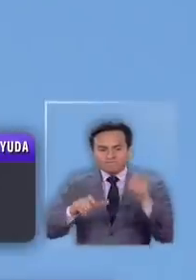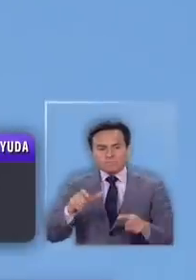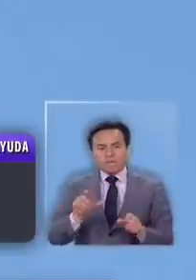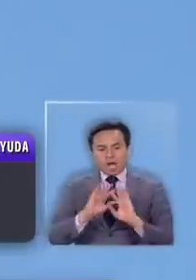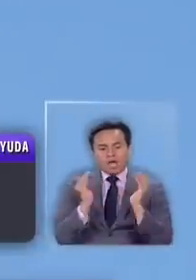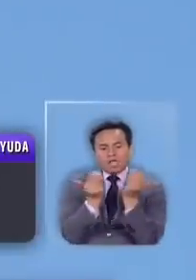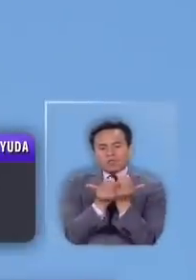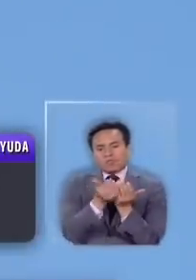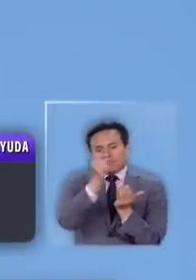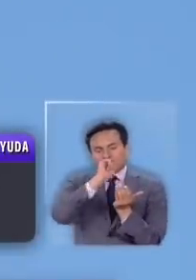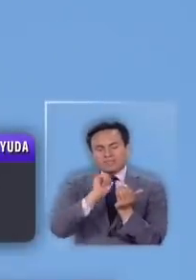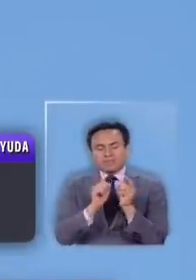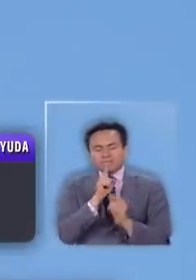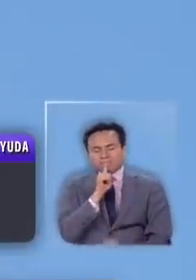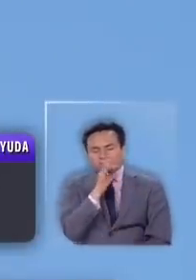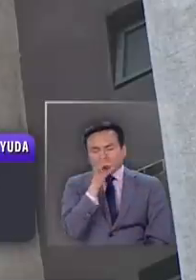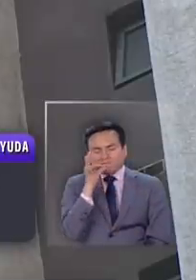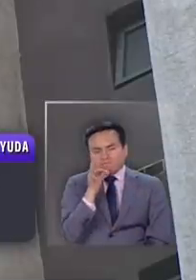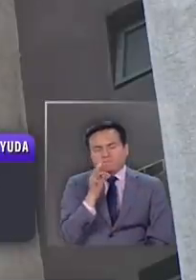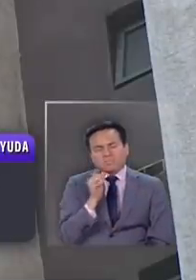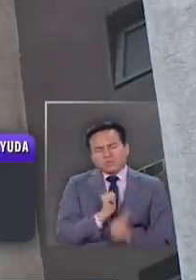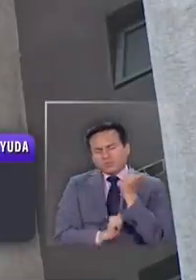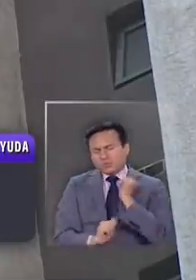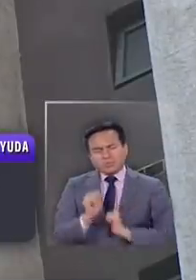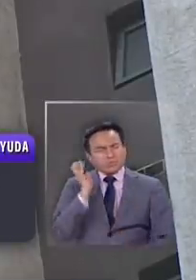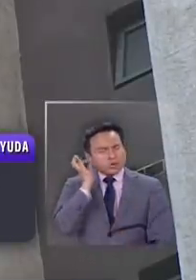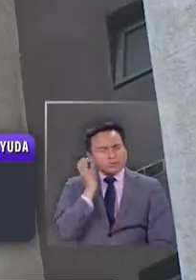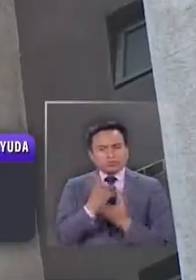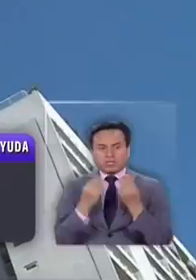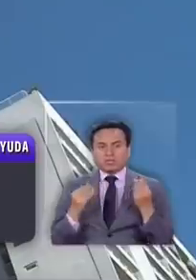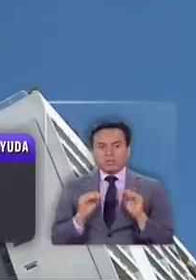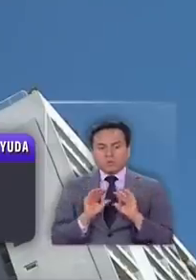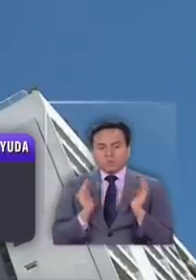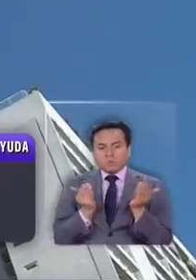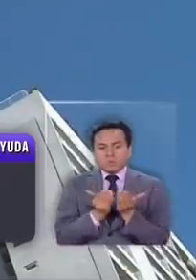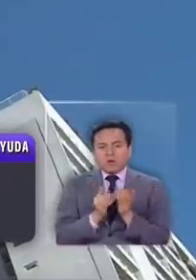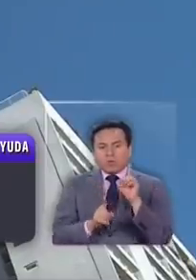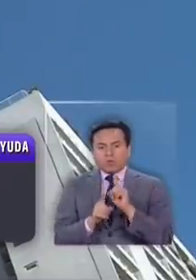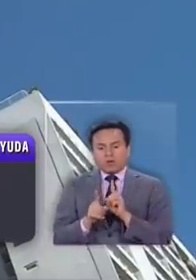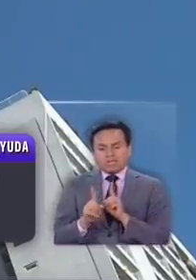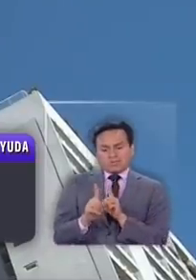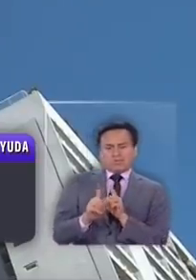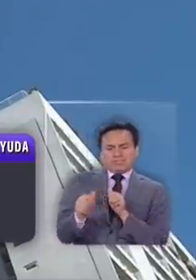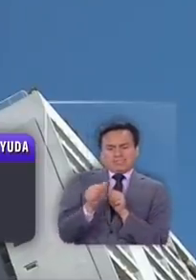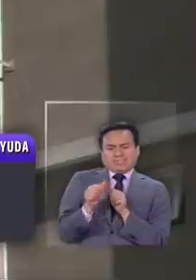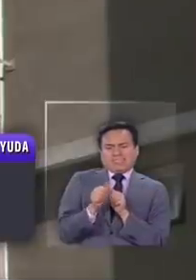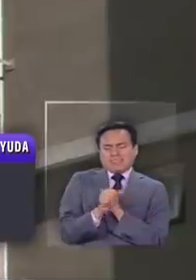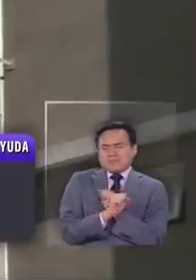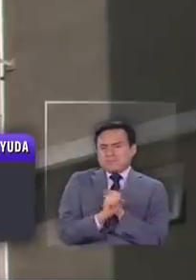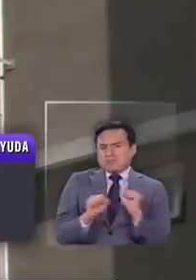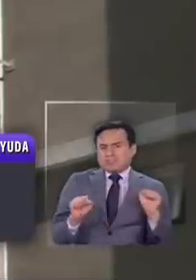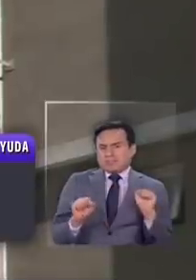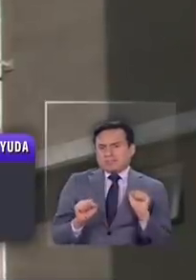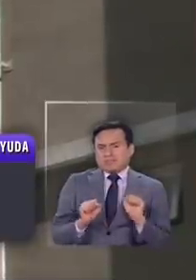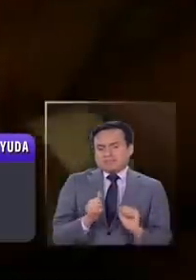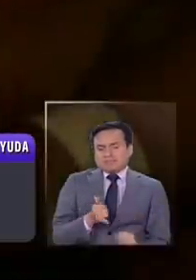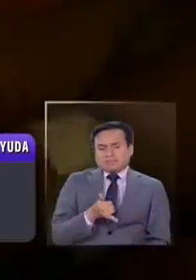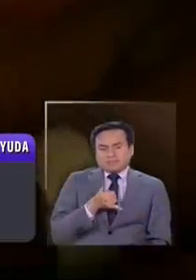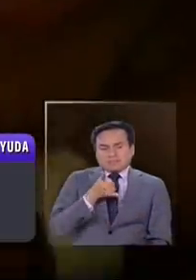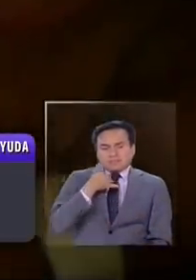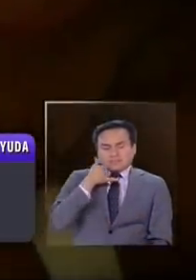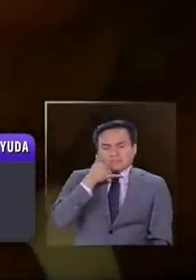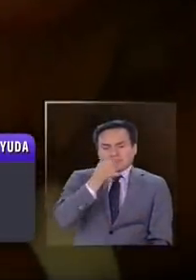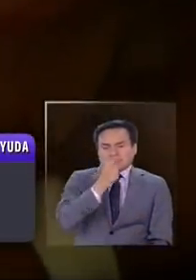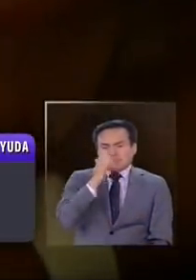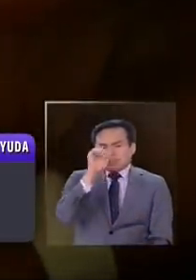puertas adentro muchas viven en silencio un verdadero calvario. En espacios confinados y con el agresor ahí mismo resulta casi imposible levantar el teléfono y hacer